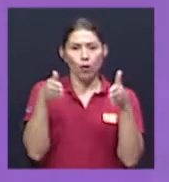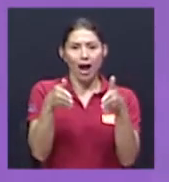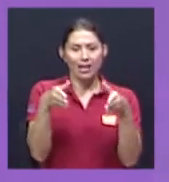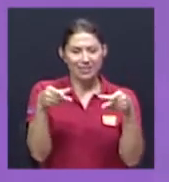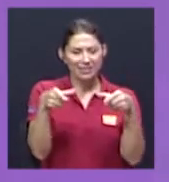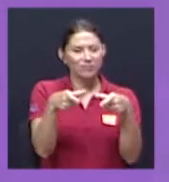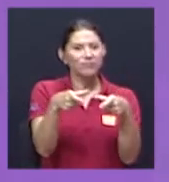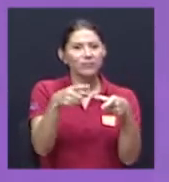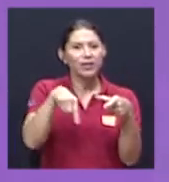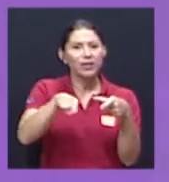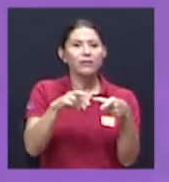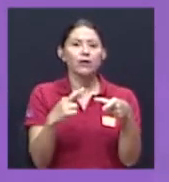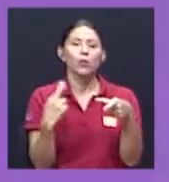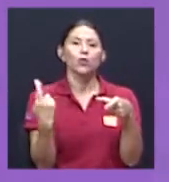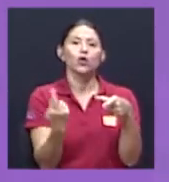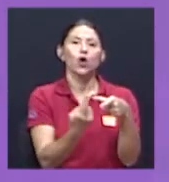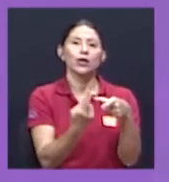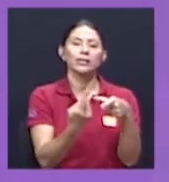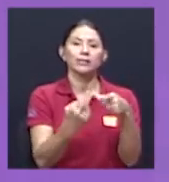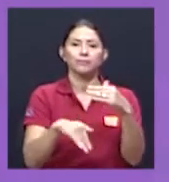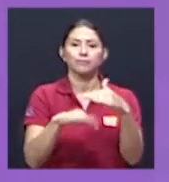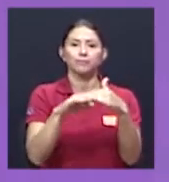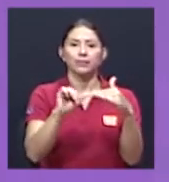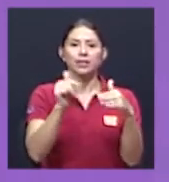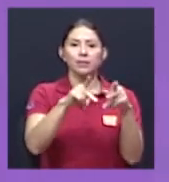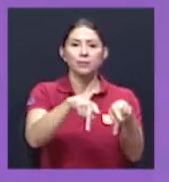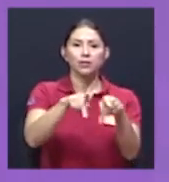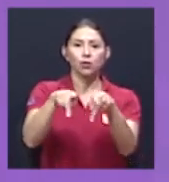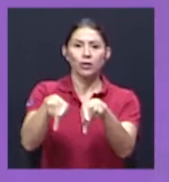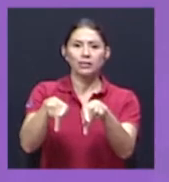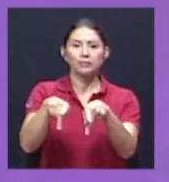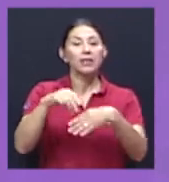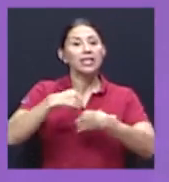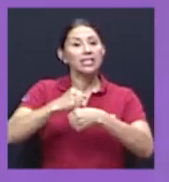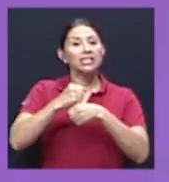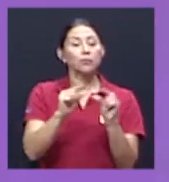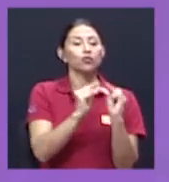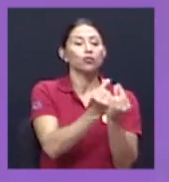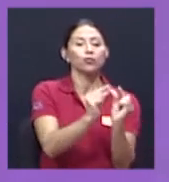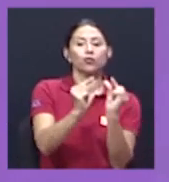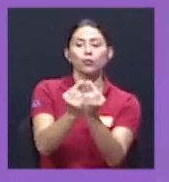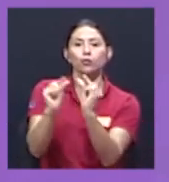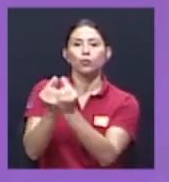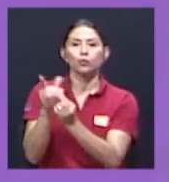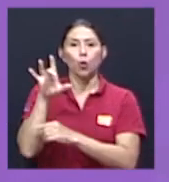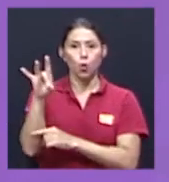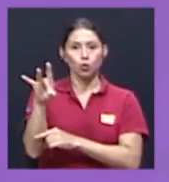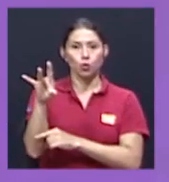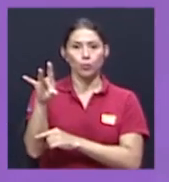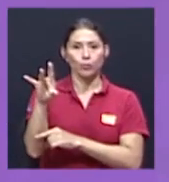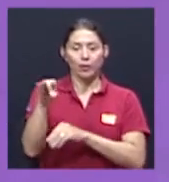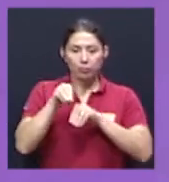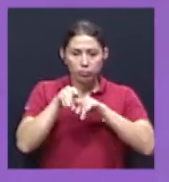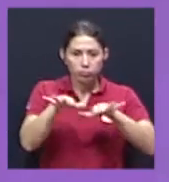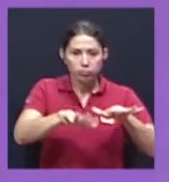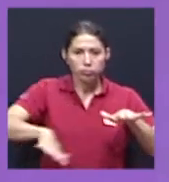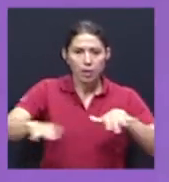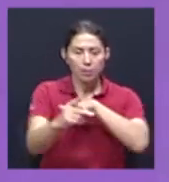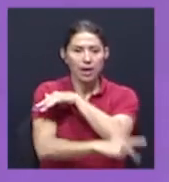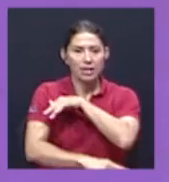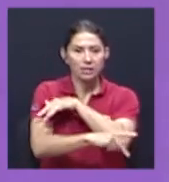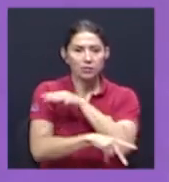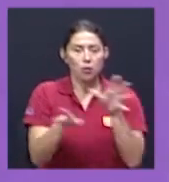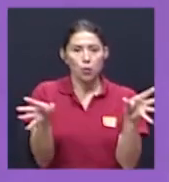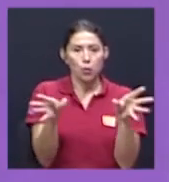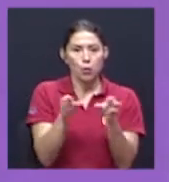personas. Hicimos 8 en todo el país, en diferentes zonas del país, donde participaron 47 personas. Y cada